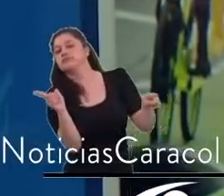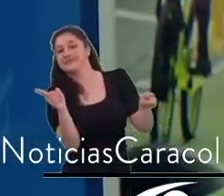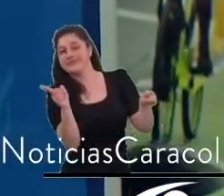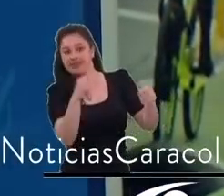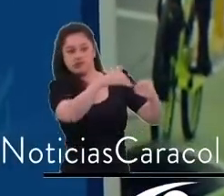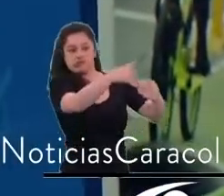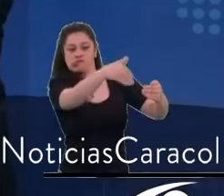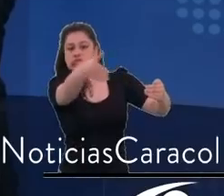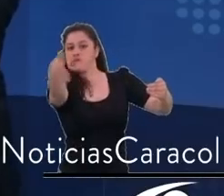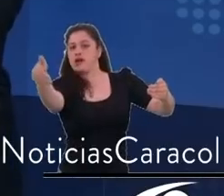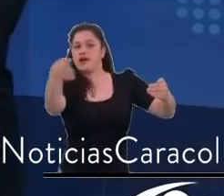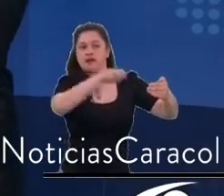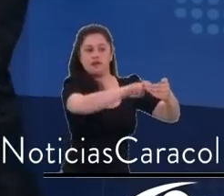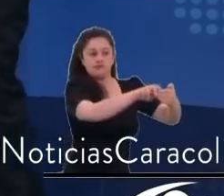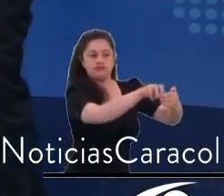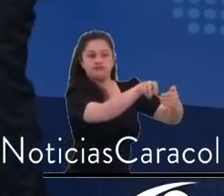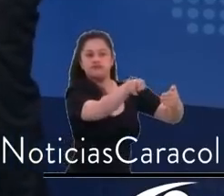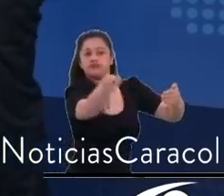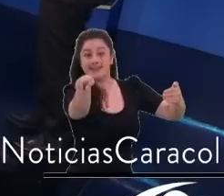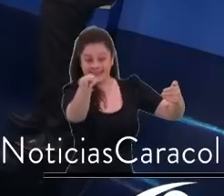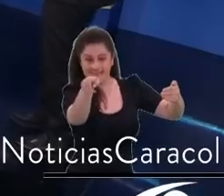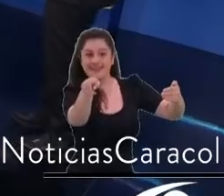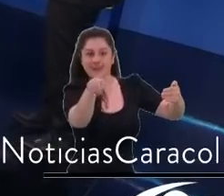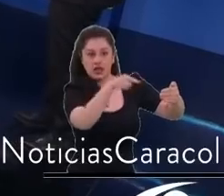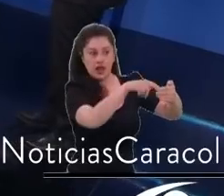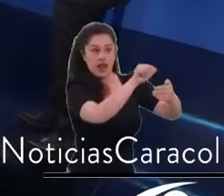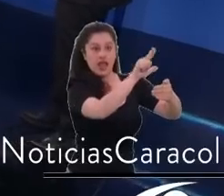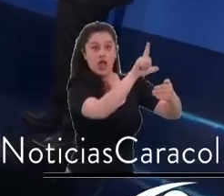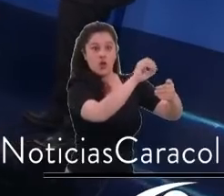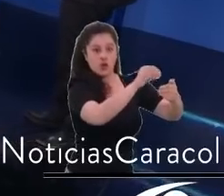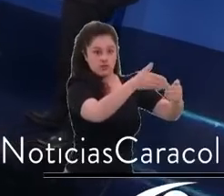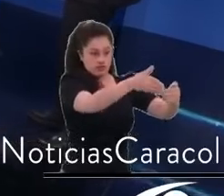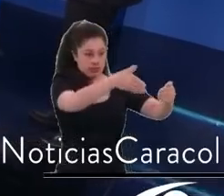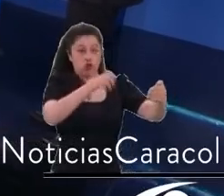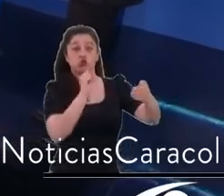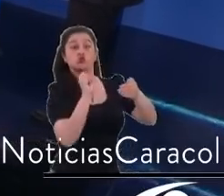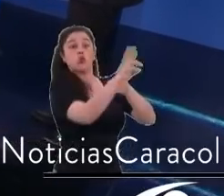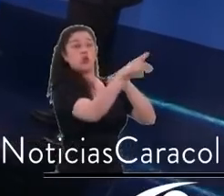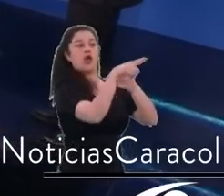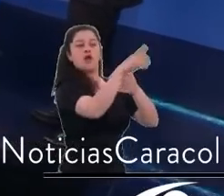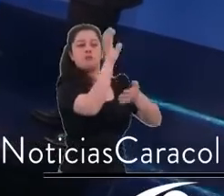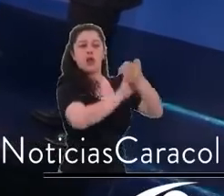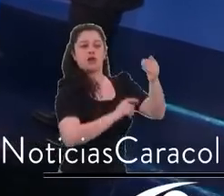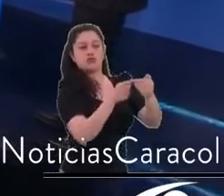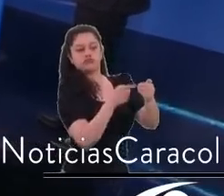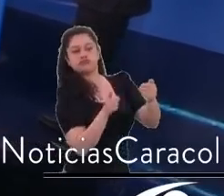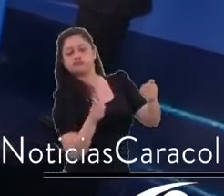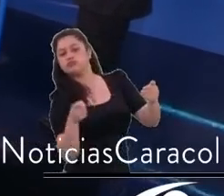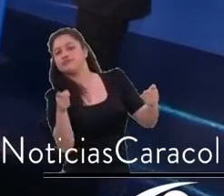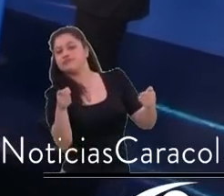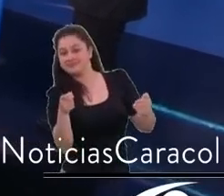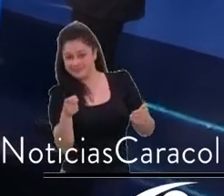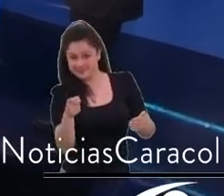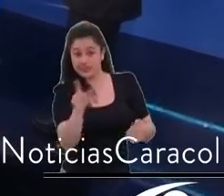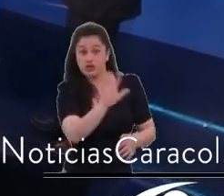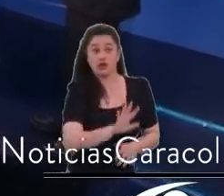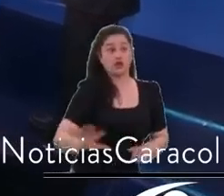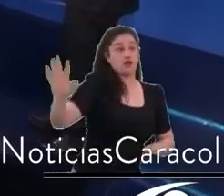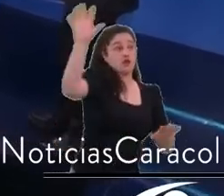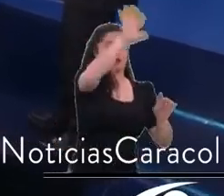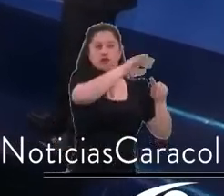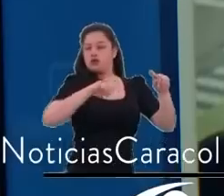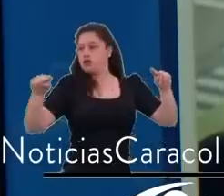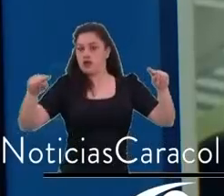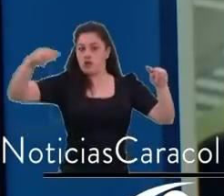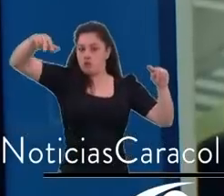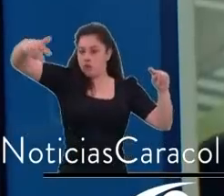es para que, además de la autopista sur, exista otra vía que se llama ALO que va a venir desde el peaje de Chusacá. La vamos a hacer en